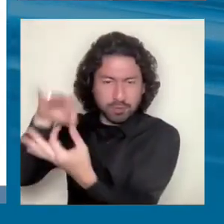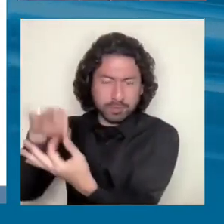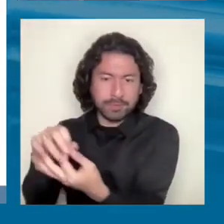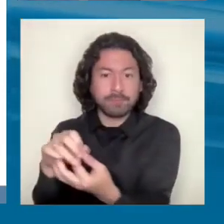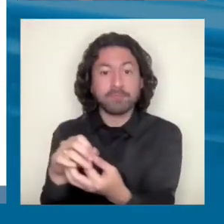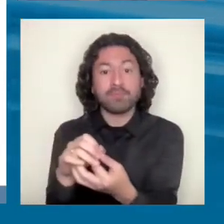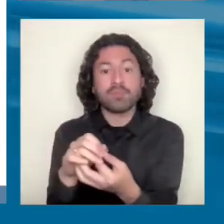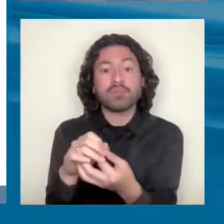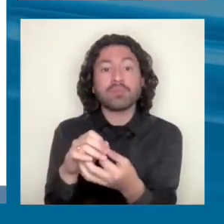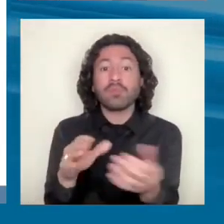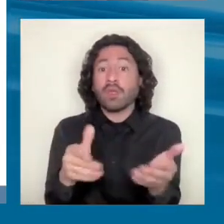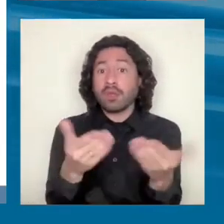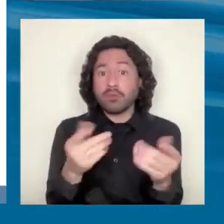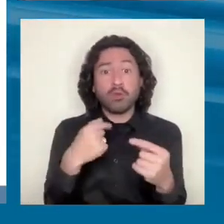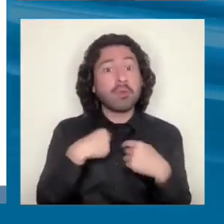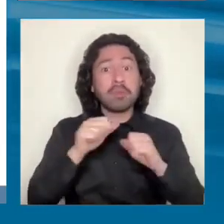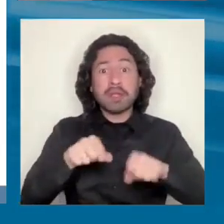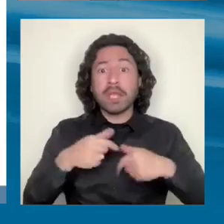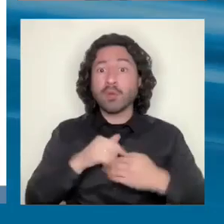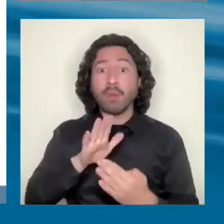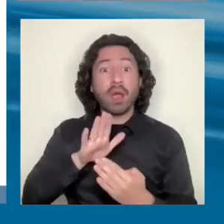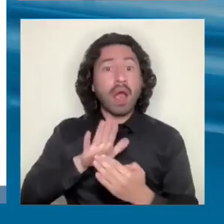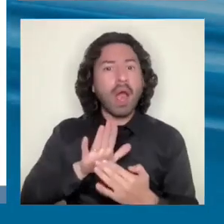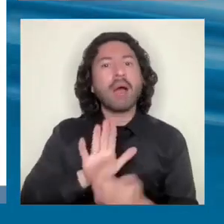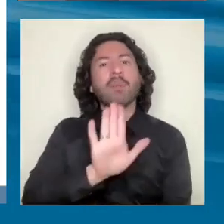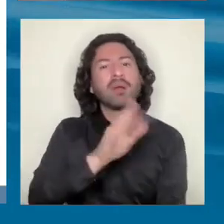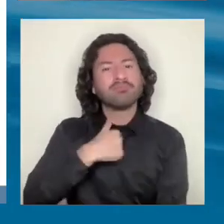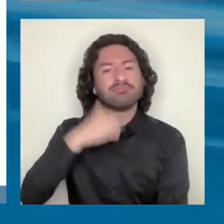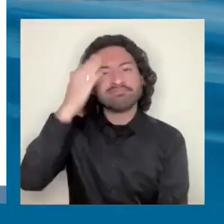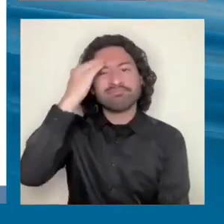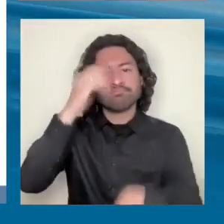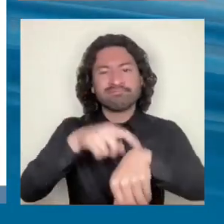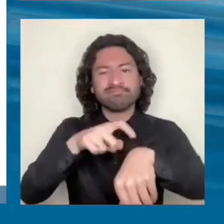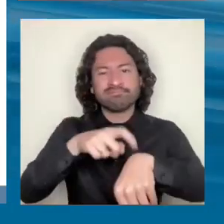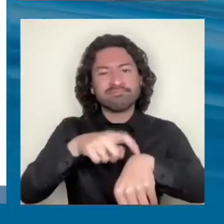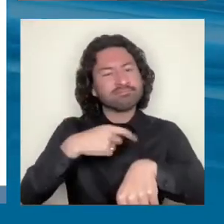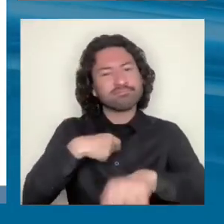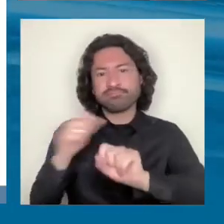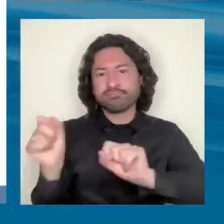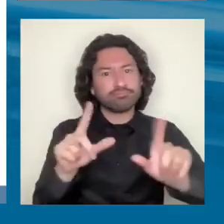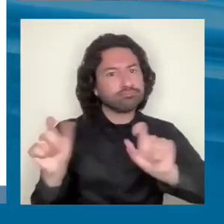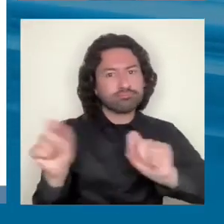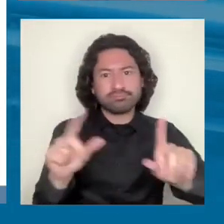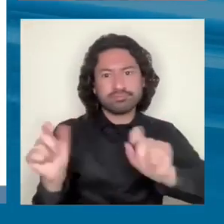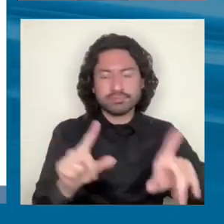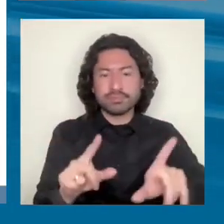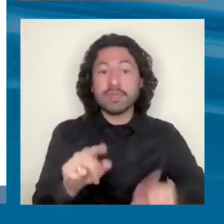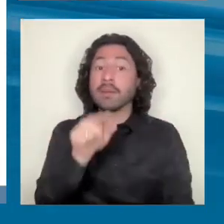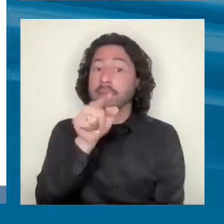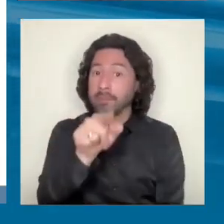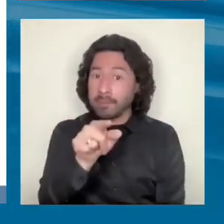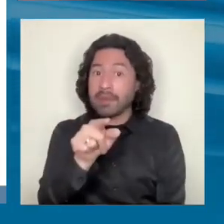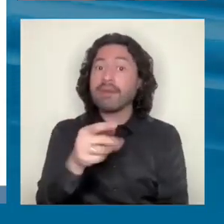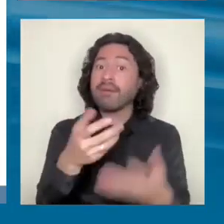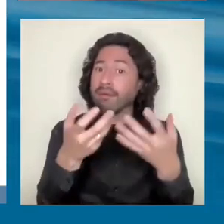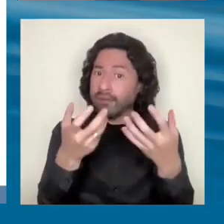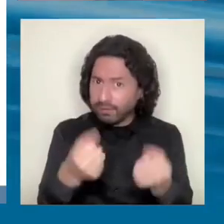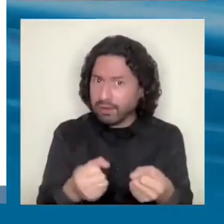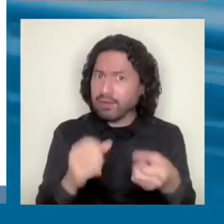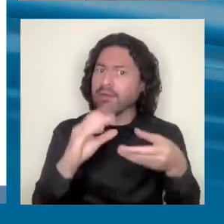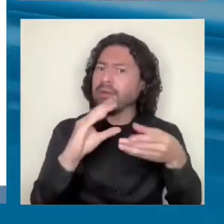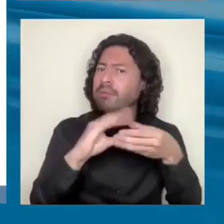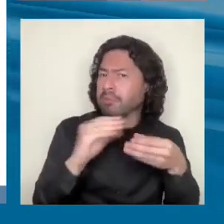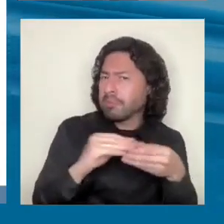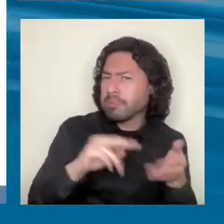podría detenerme, pero muy consciente del tiempo voy a seguir, pero digamos, hay una definición del ámbito de estas políticas